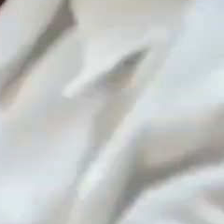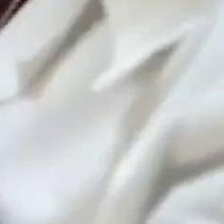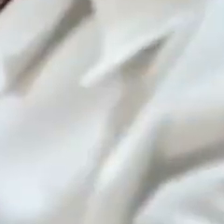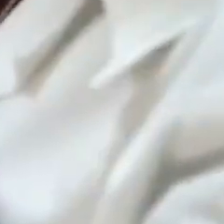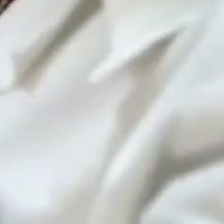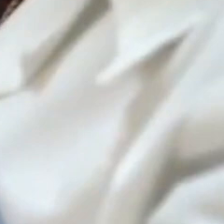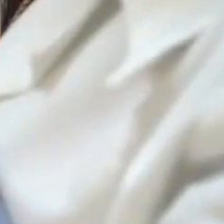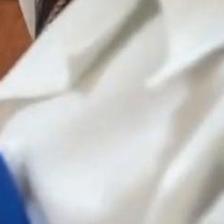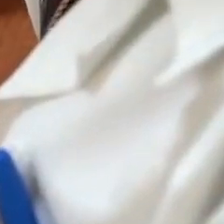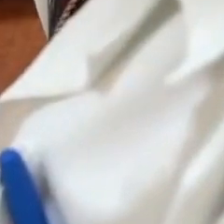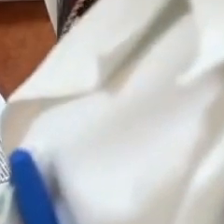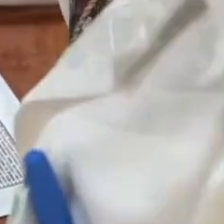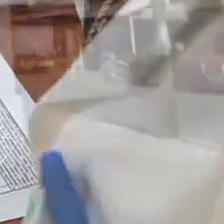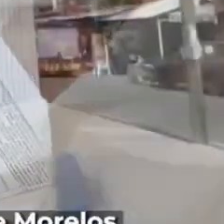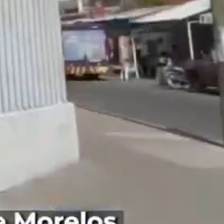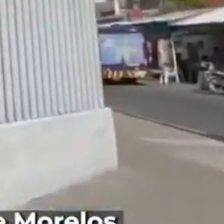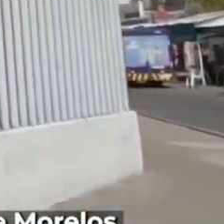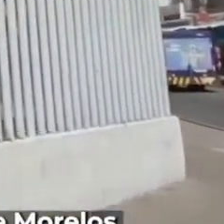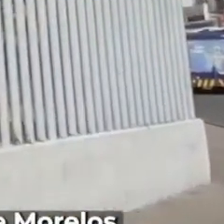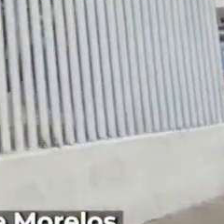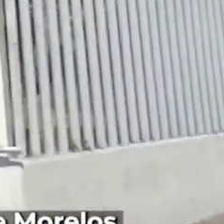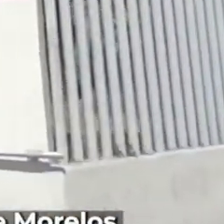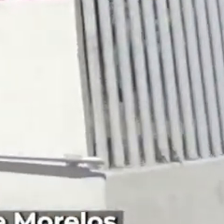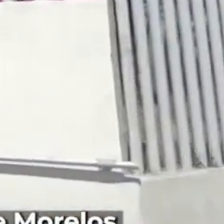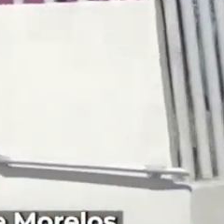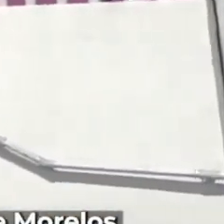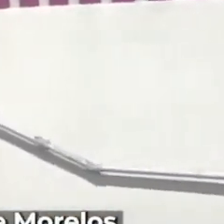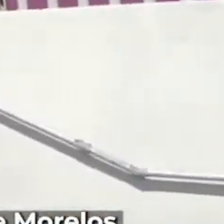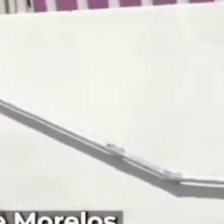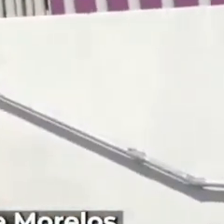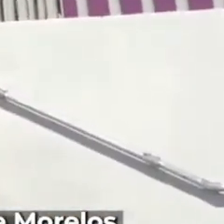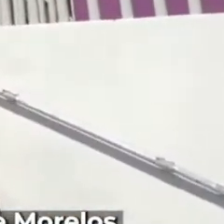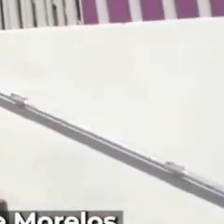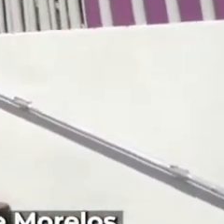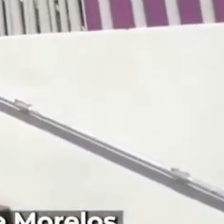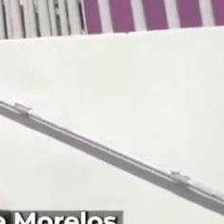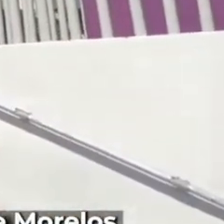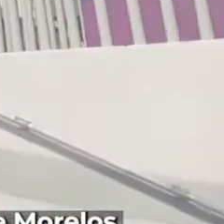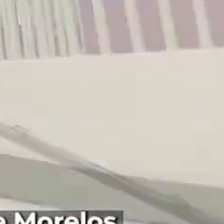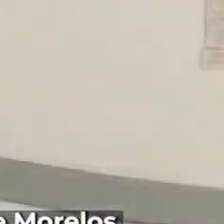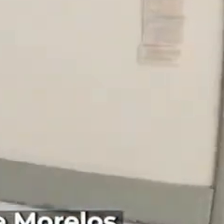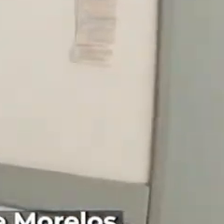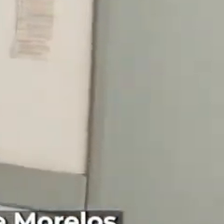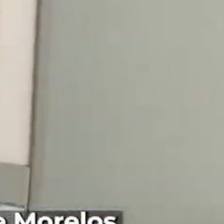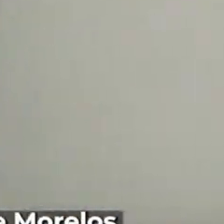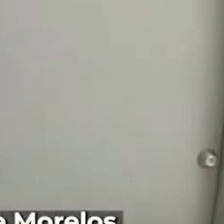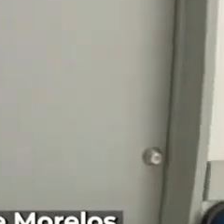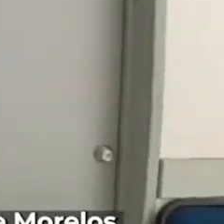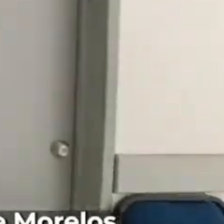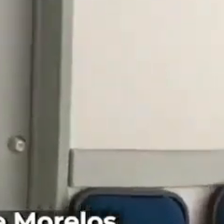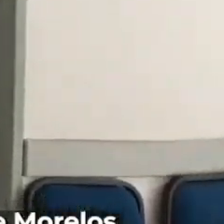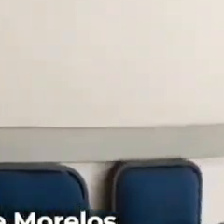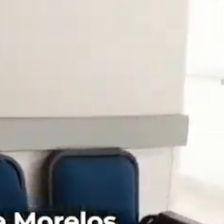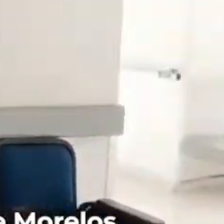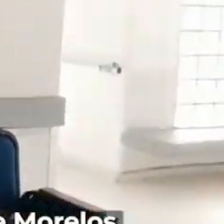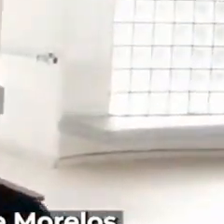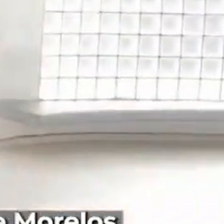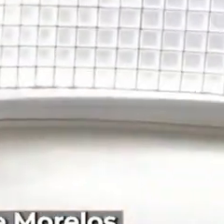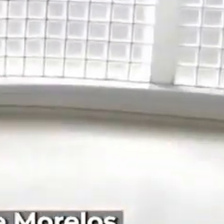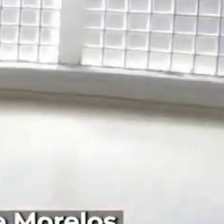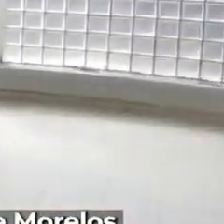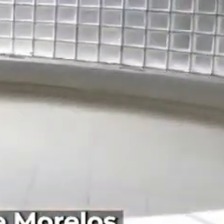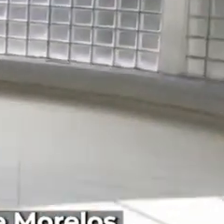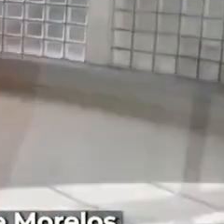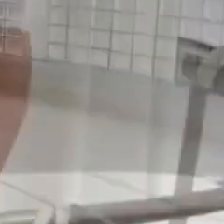forman parte de este reto histórico. Hoy, desde el Hospital IMSS-Bienestar de Mixco, el Estado de Morelos inicia su camino hacia la